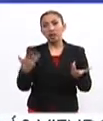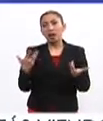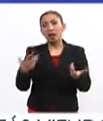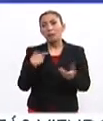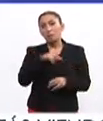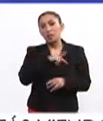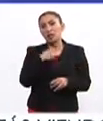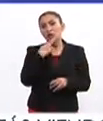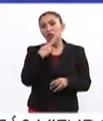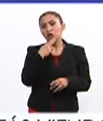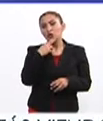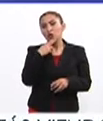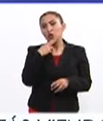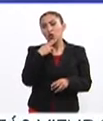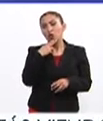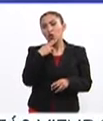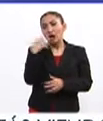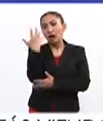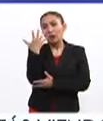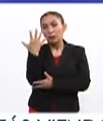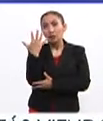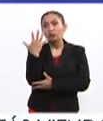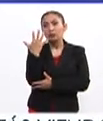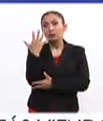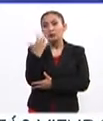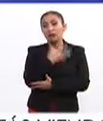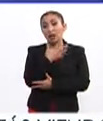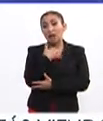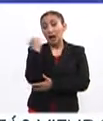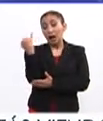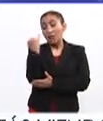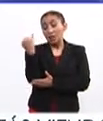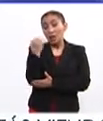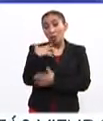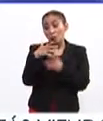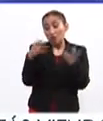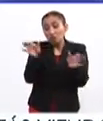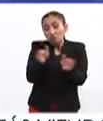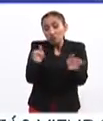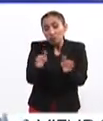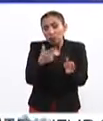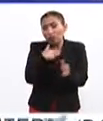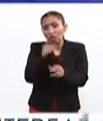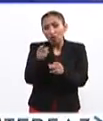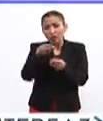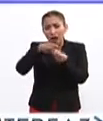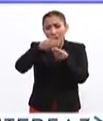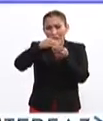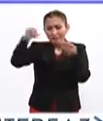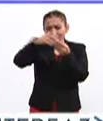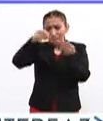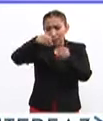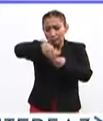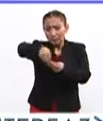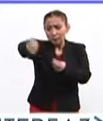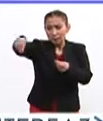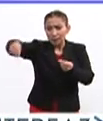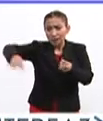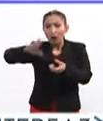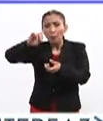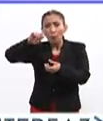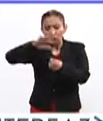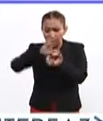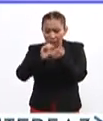hacer mi propio uso del árbol. Si tienen un jardín, aunque no sea muy grande, retienen todas las hojas, hagan